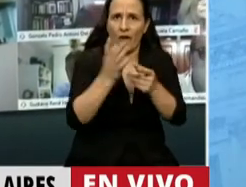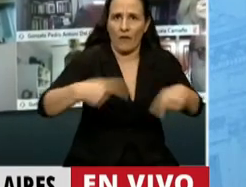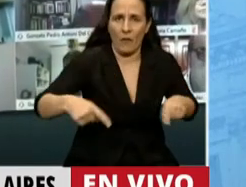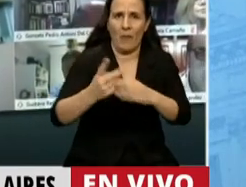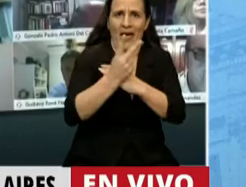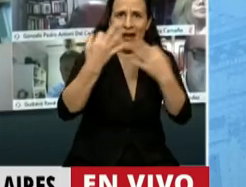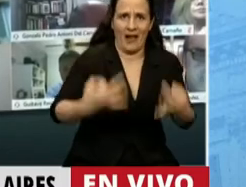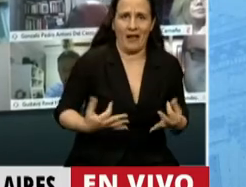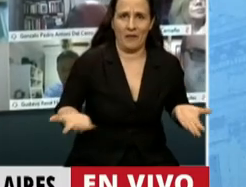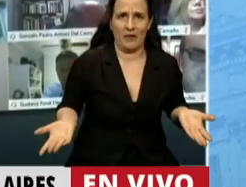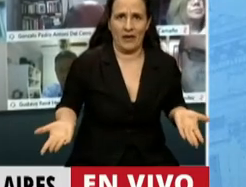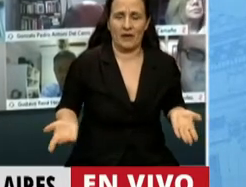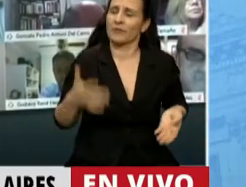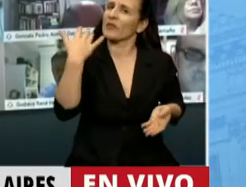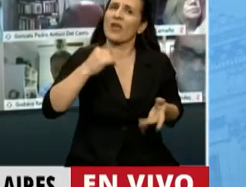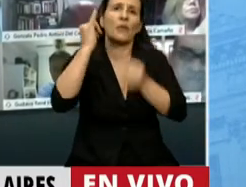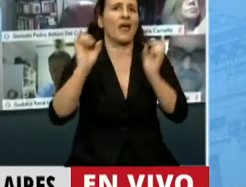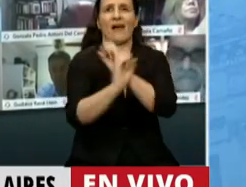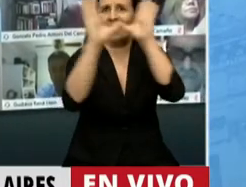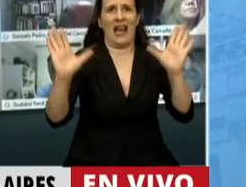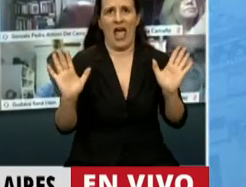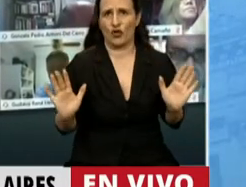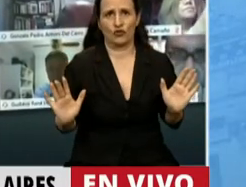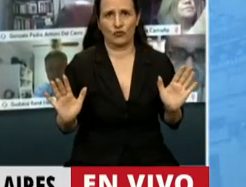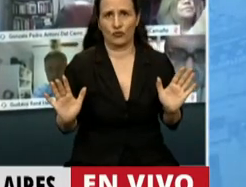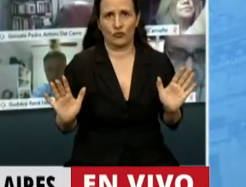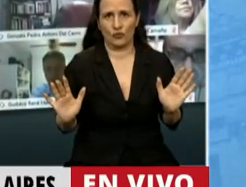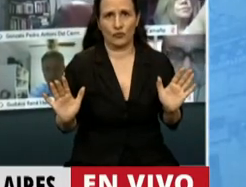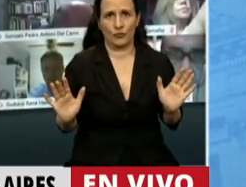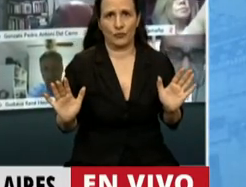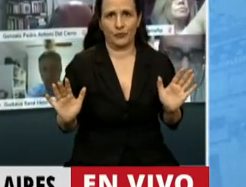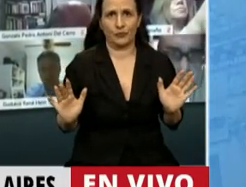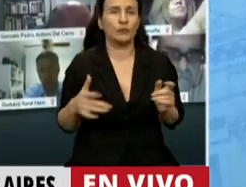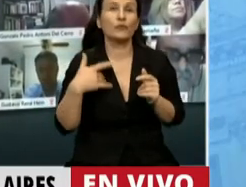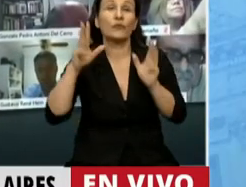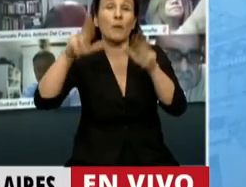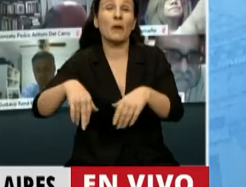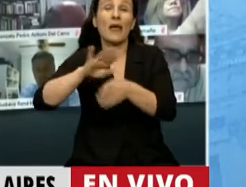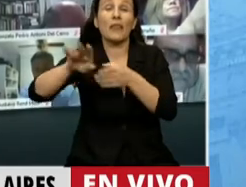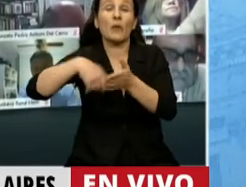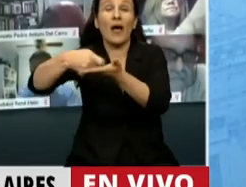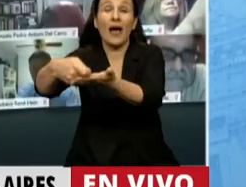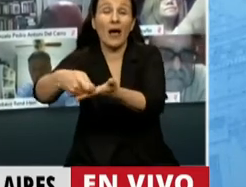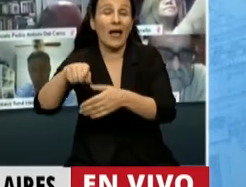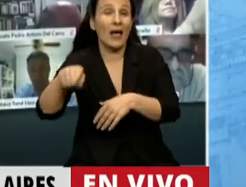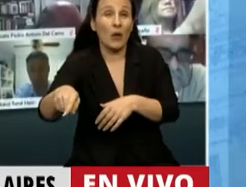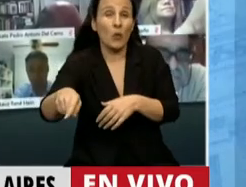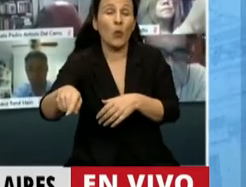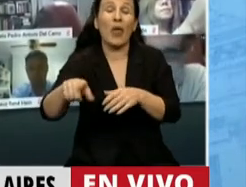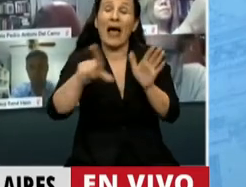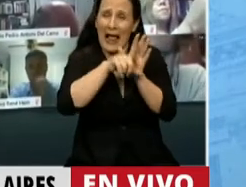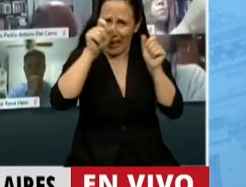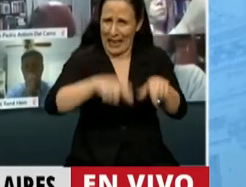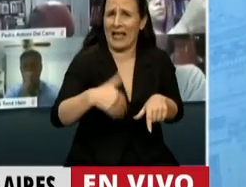Entonces tenemos que ser claros, ni la renegociación de la deuda bajo ley